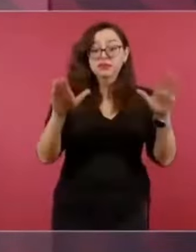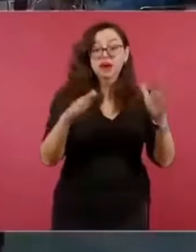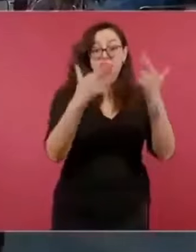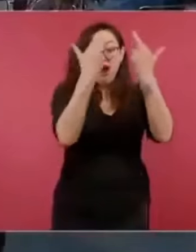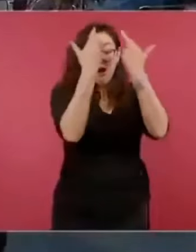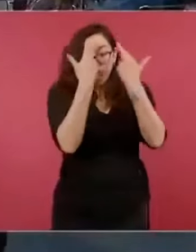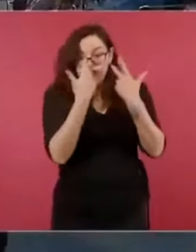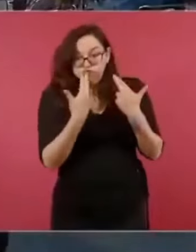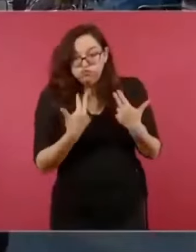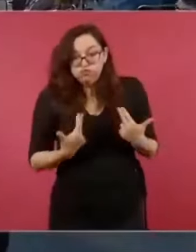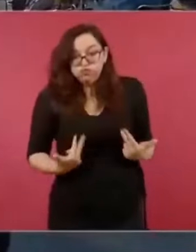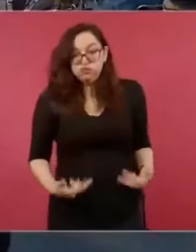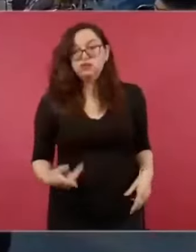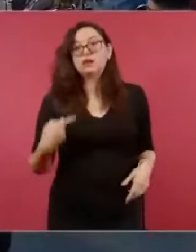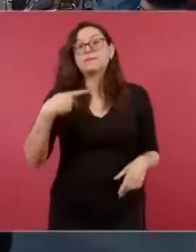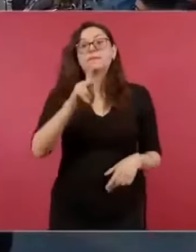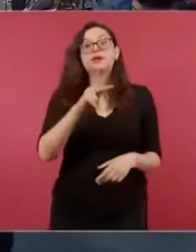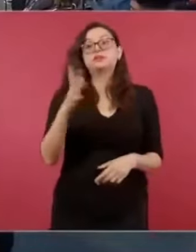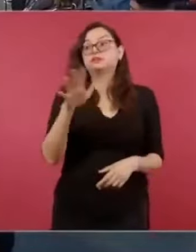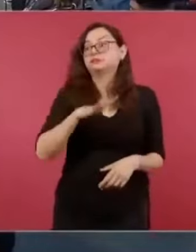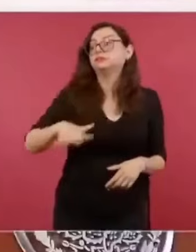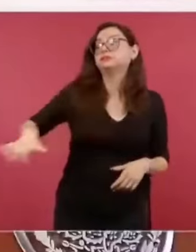es nada más para contestar. Claro,